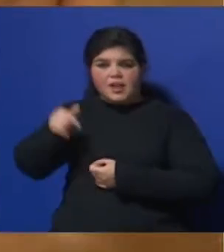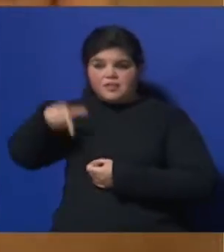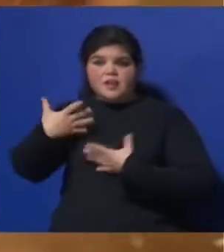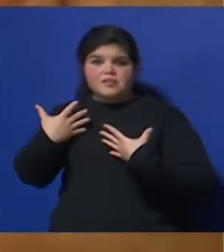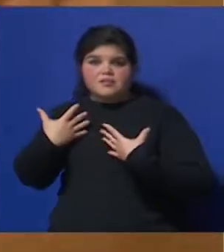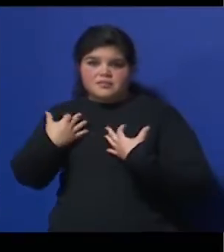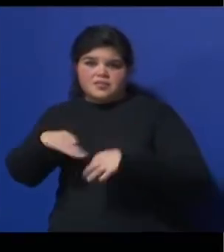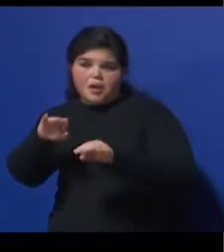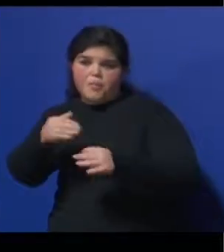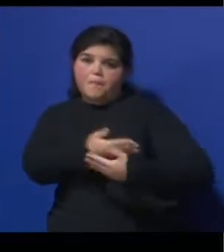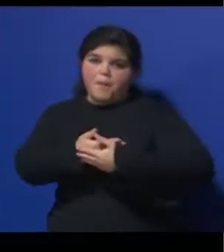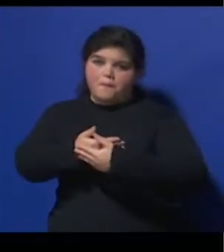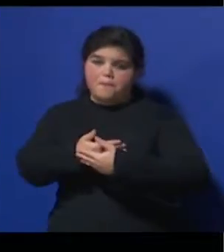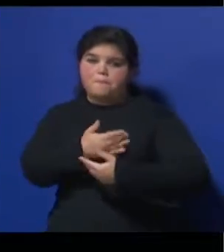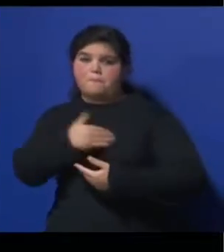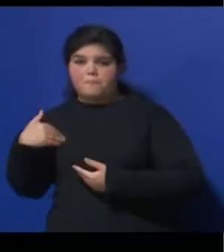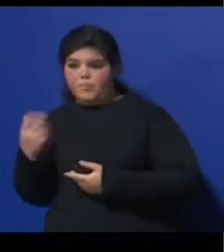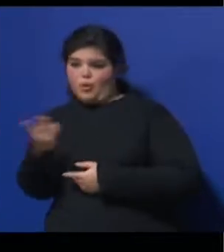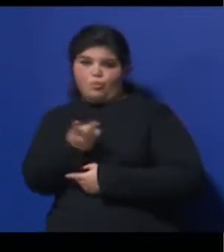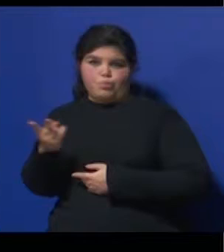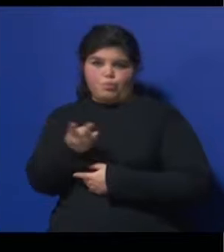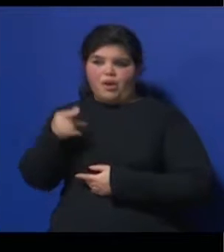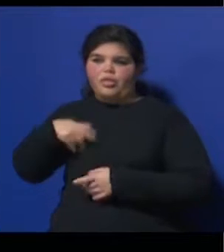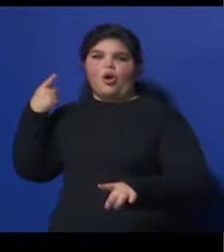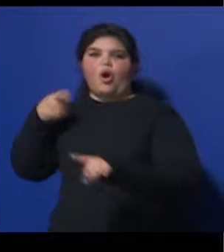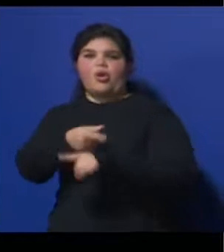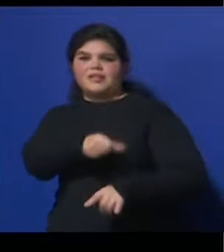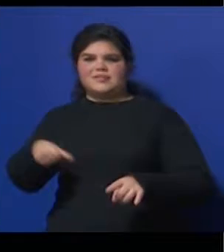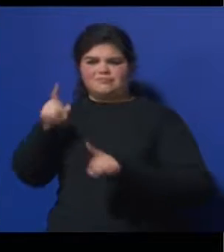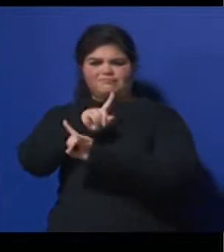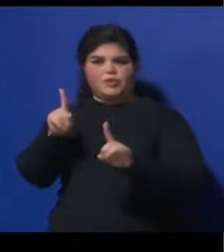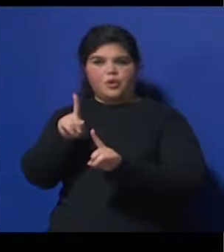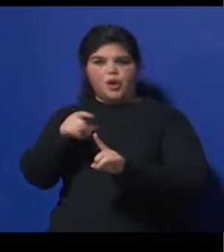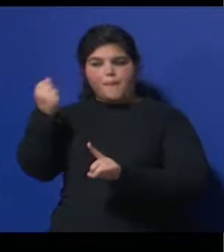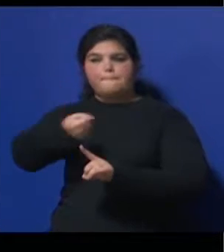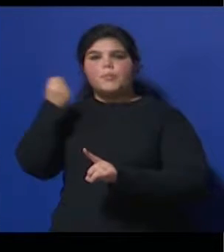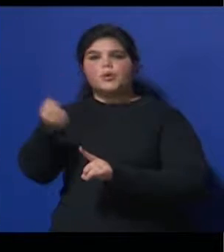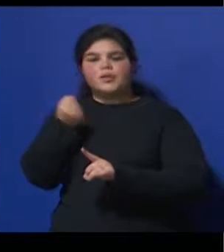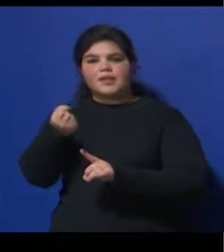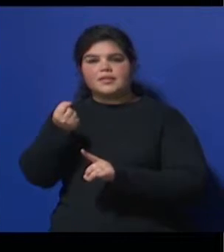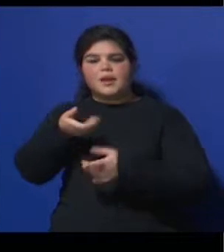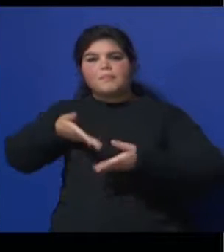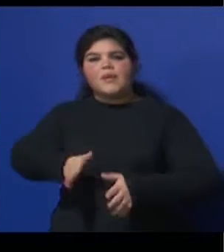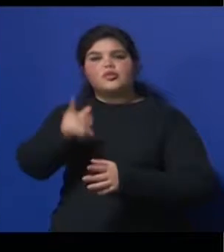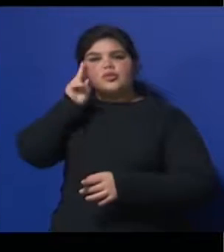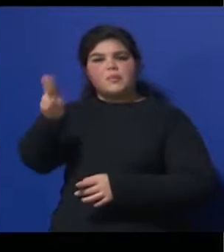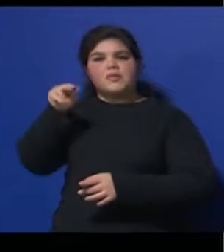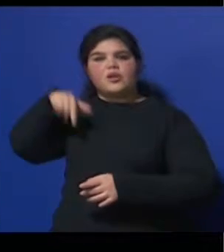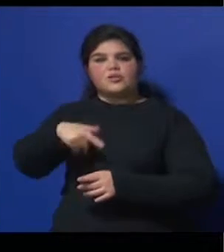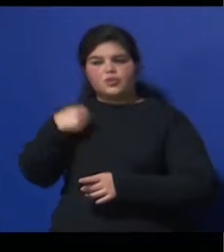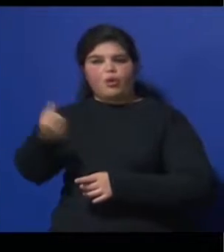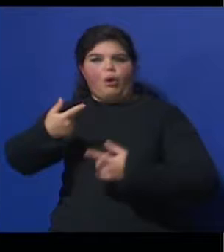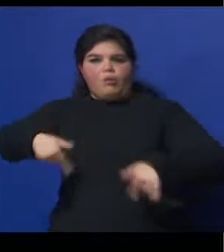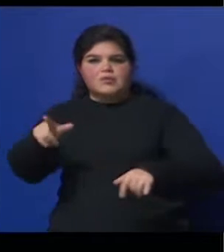Salva vida a la madre y al bebé O sea, esto no es una apología en contra de la cesárea Estamos hablando de hacer Desde el parto respetado Lo que realmente es necesario